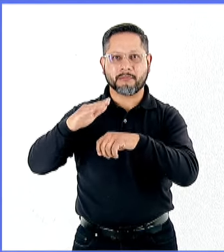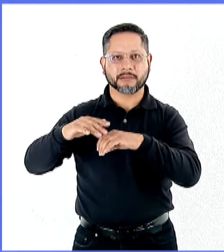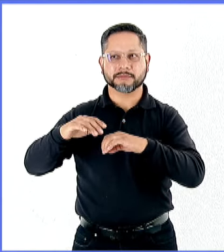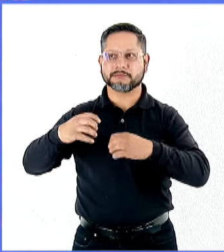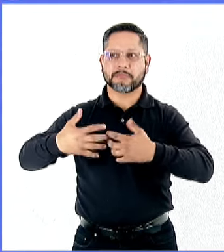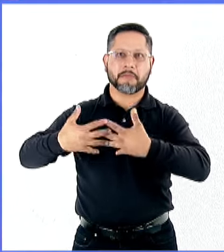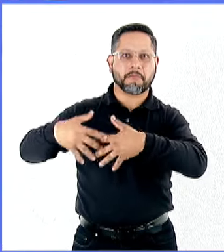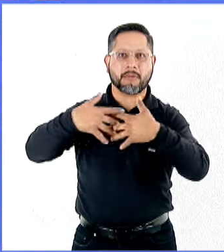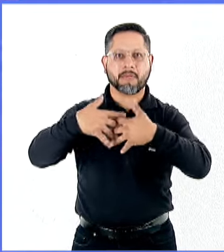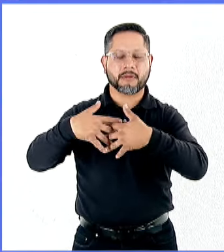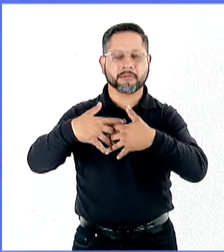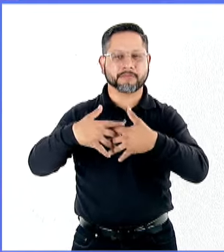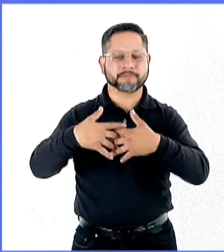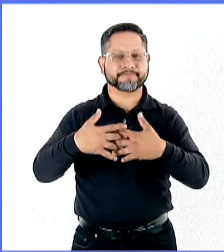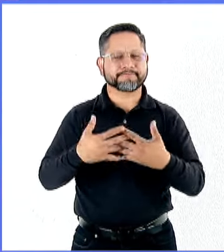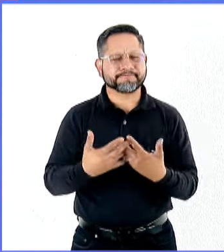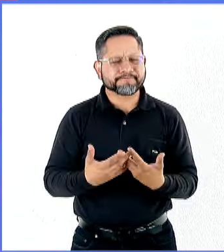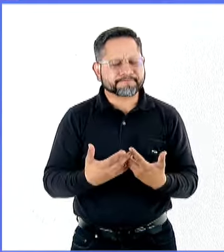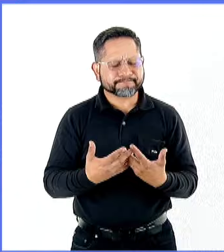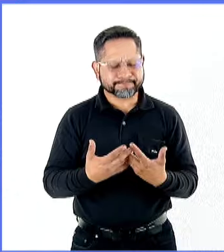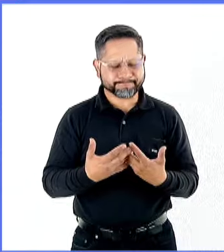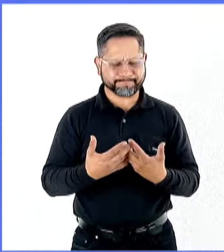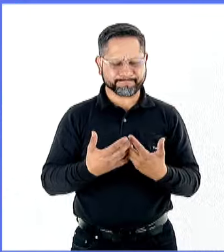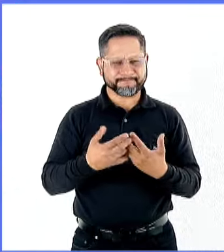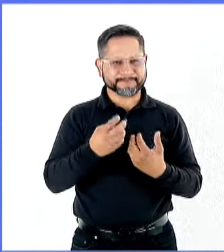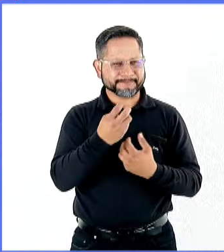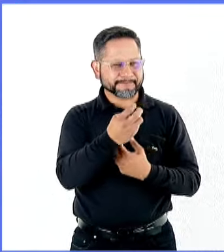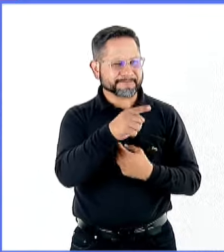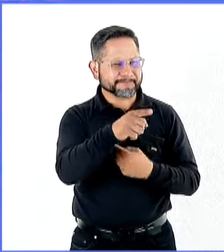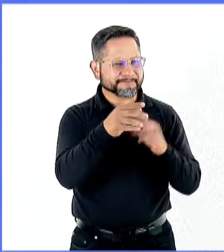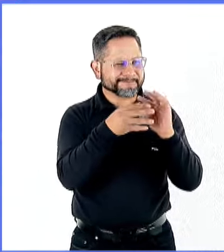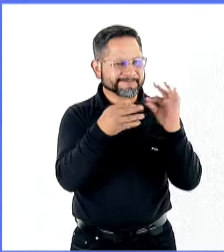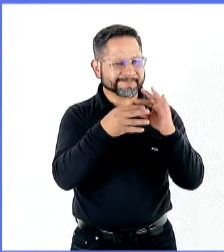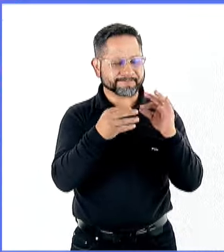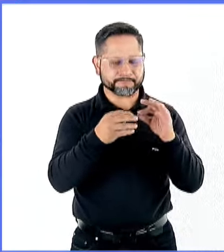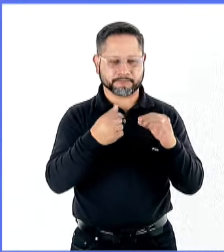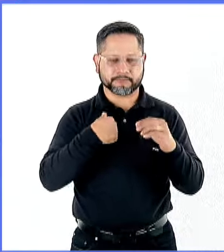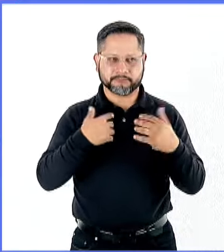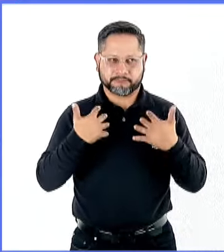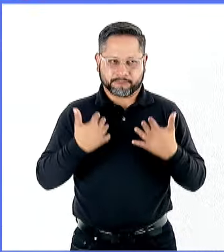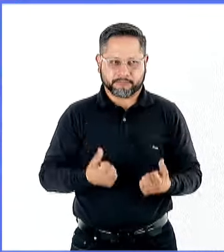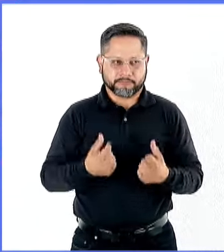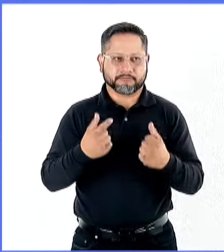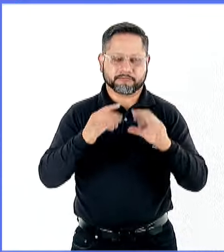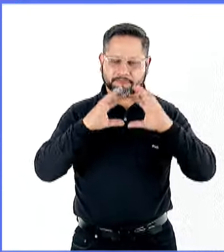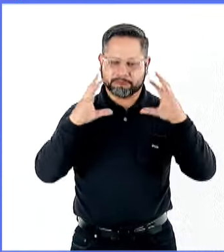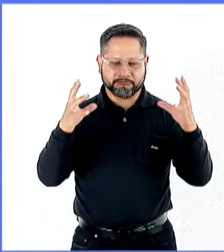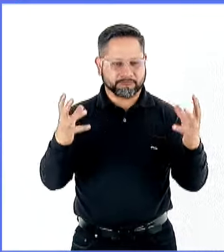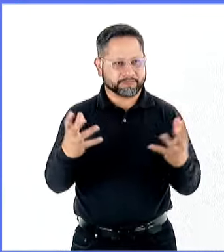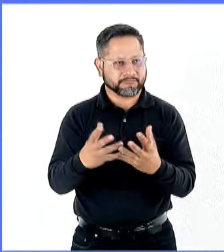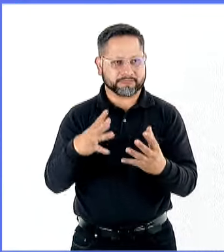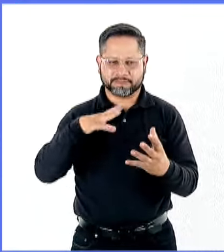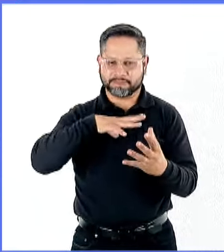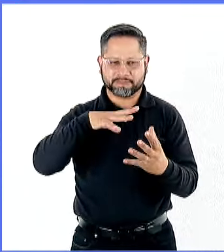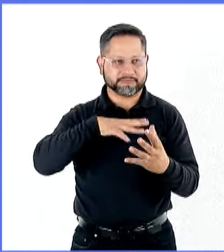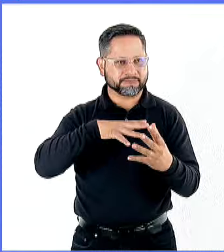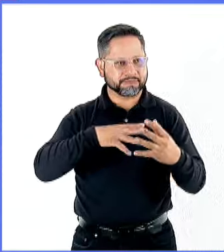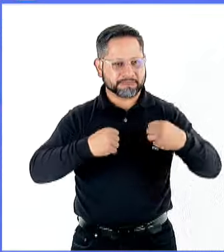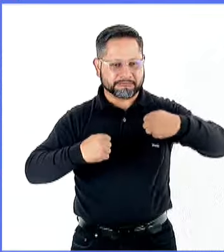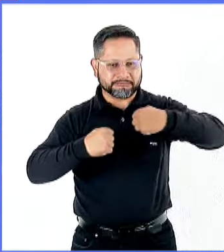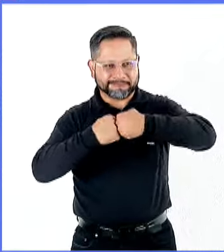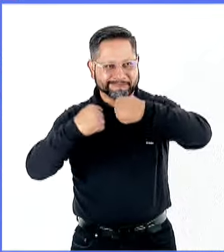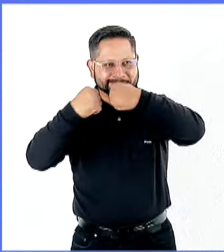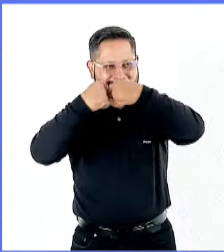Es como muy común pensar en todo esto que nos estás diciendo si entendemos que vivimos en un mundo globalizado donde las fronteras se van